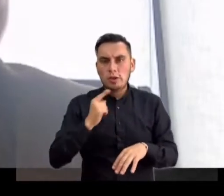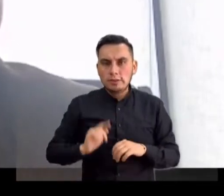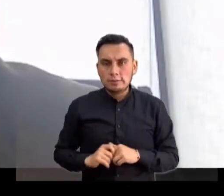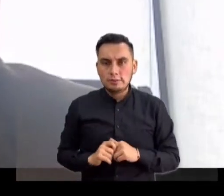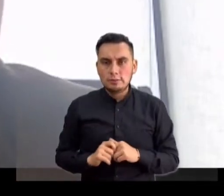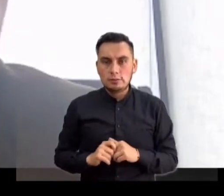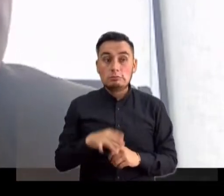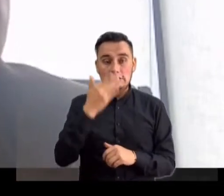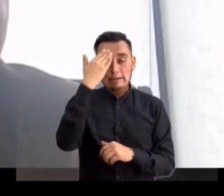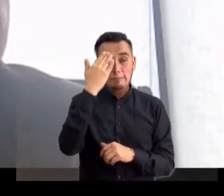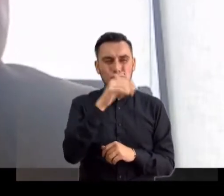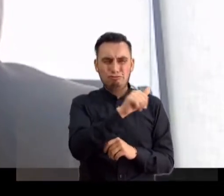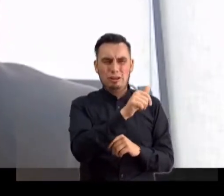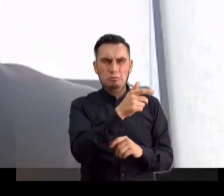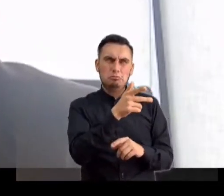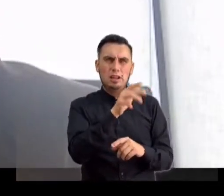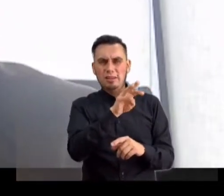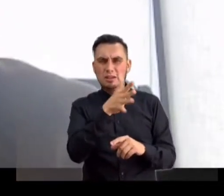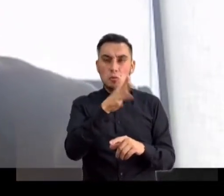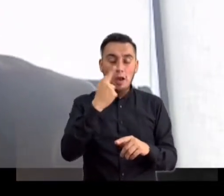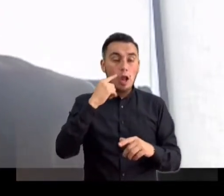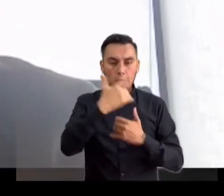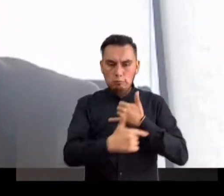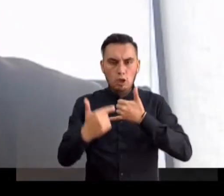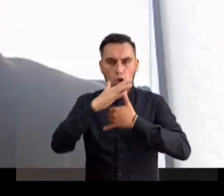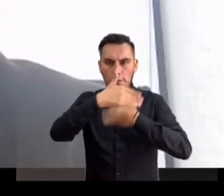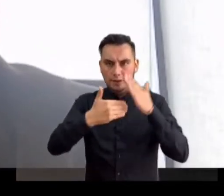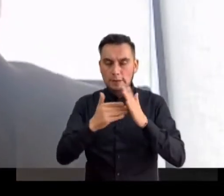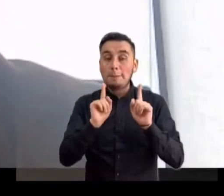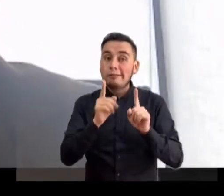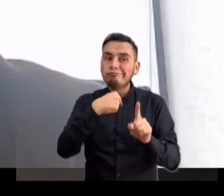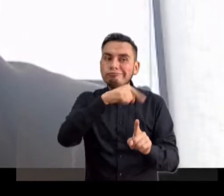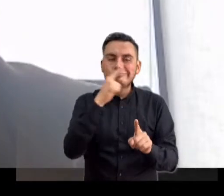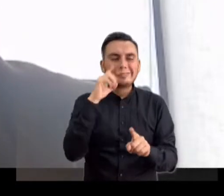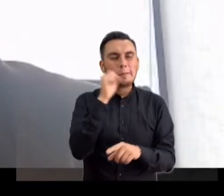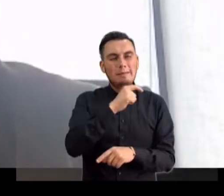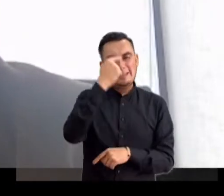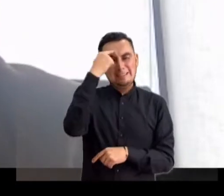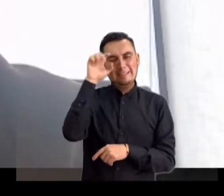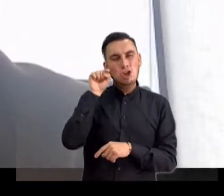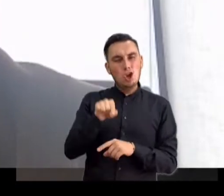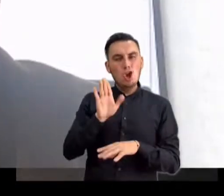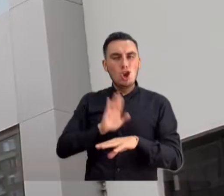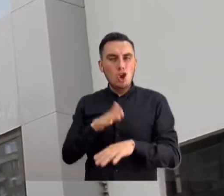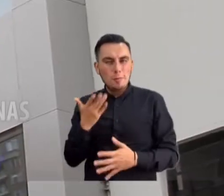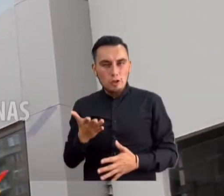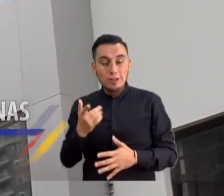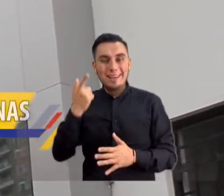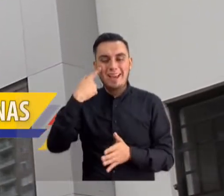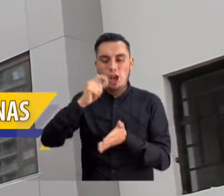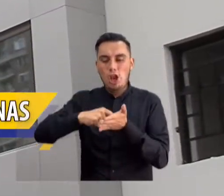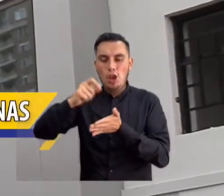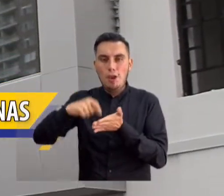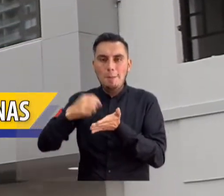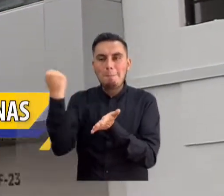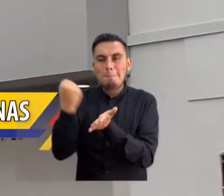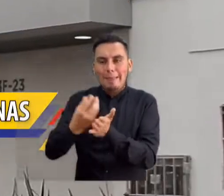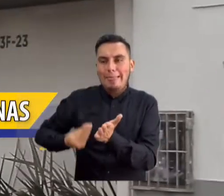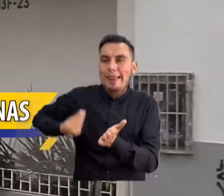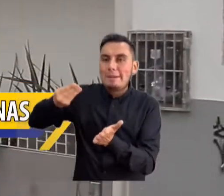EPS de Acemi, que son 10 de las 35 que hay en el país. ¿Dónde creemos nosotros que está el cuello de botella? En la